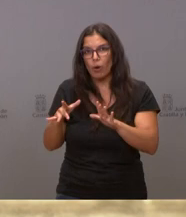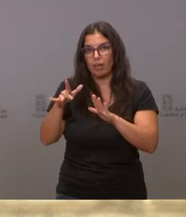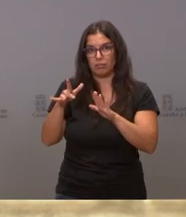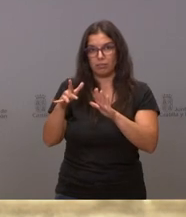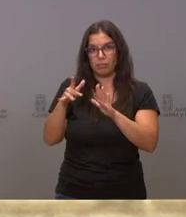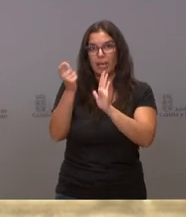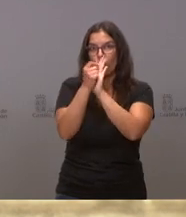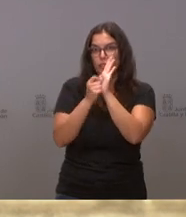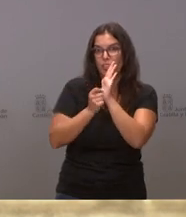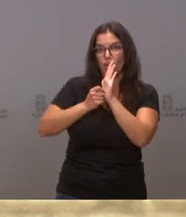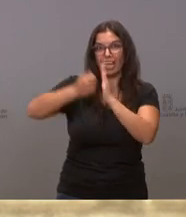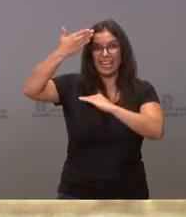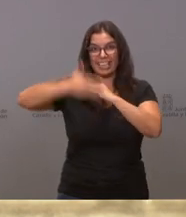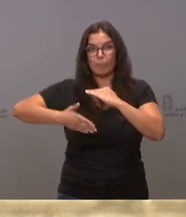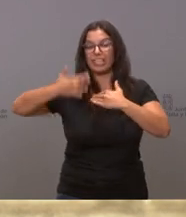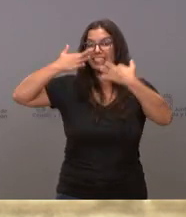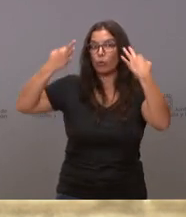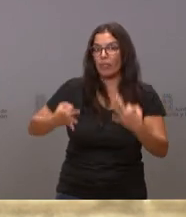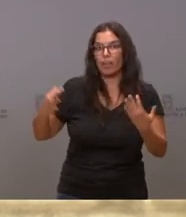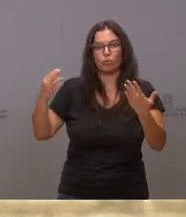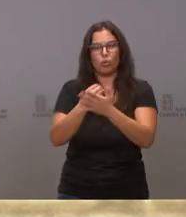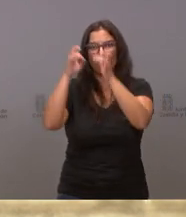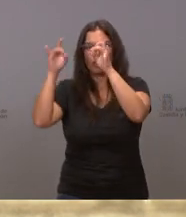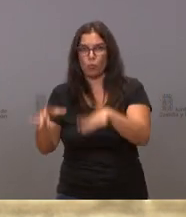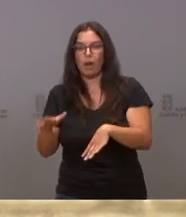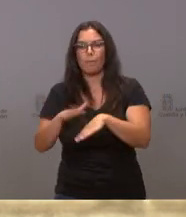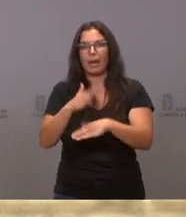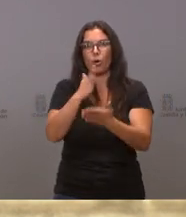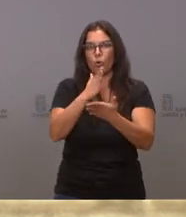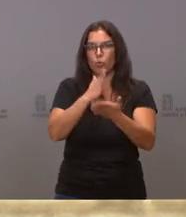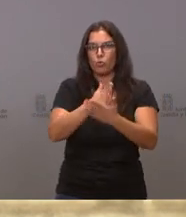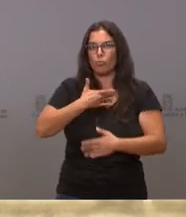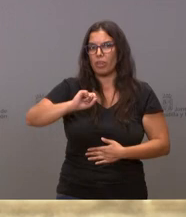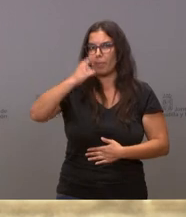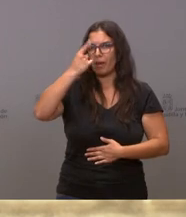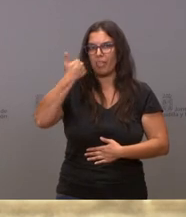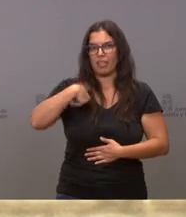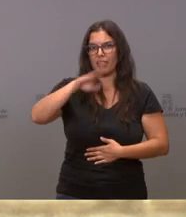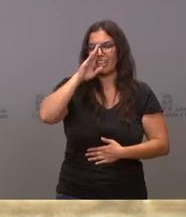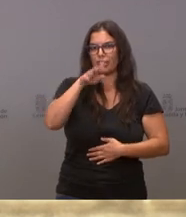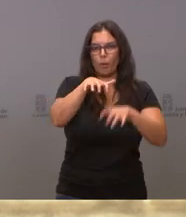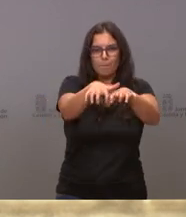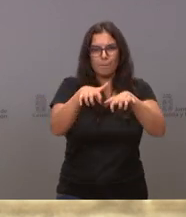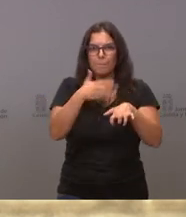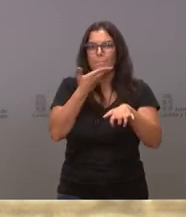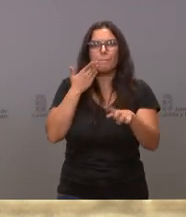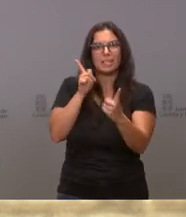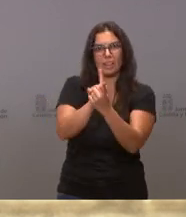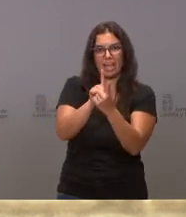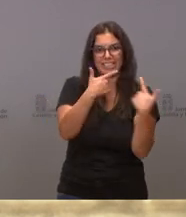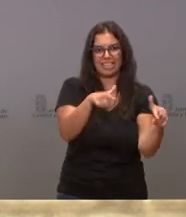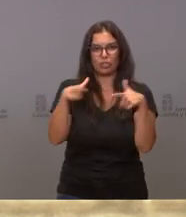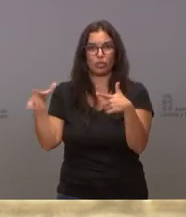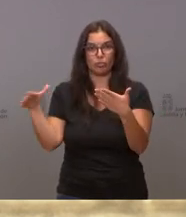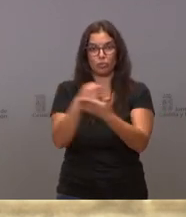de seguridad para que el curso sea presencial desde el primer día en todos los sectores educativos y, además,